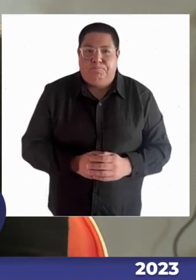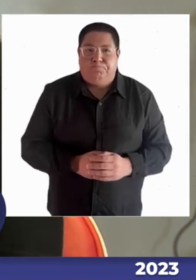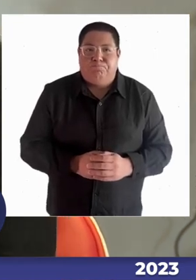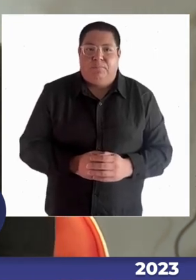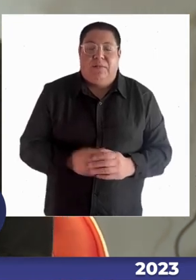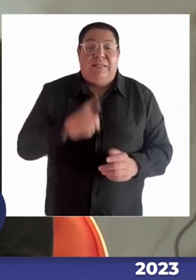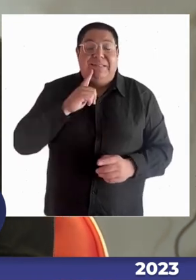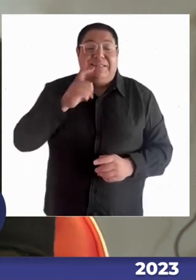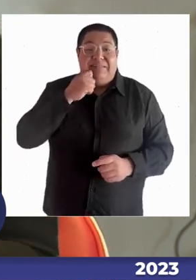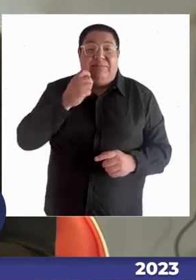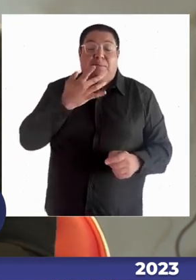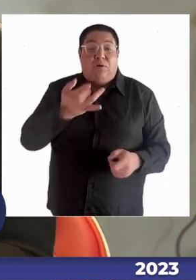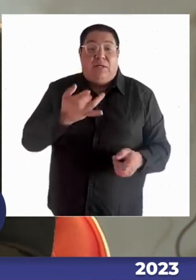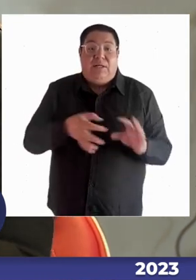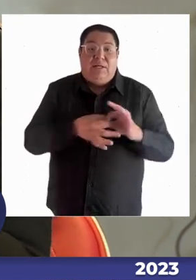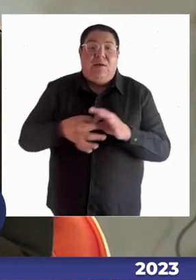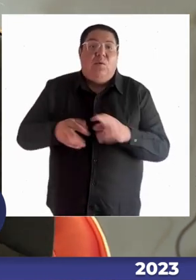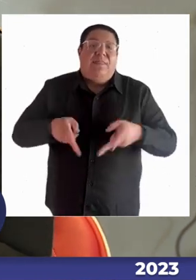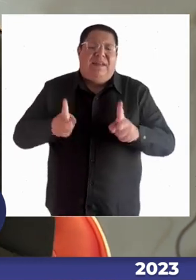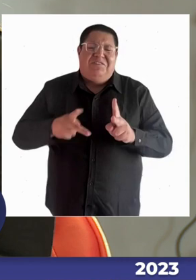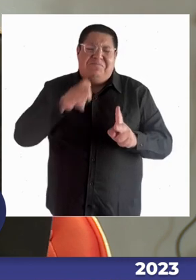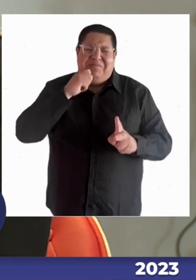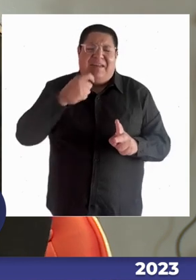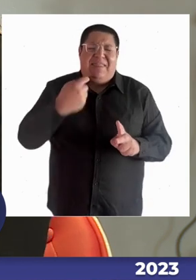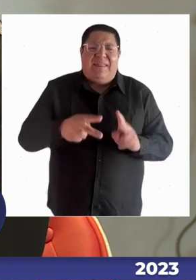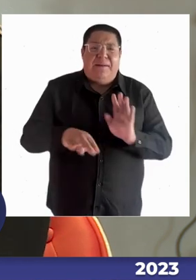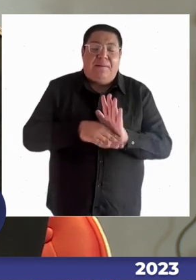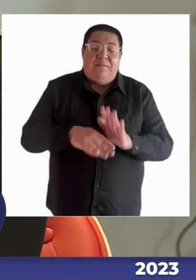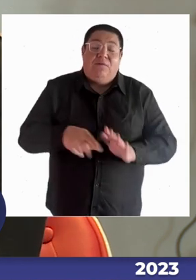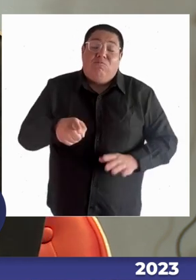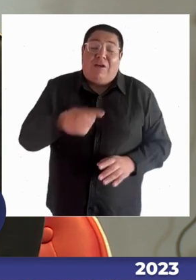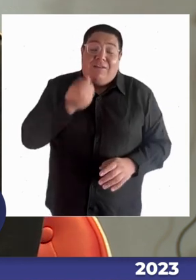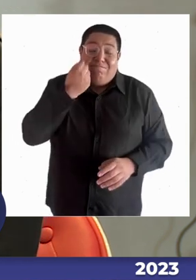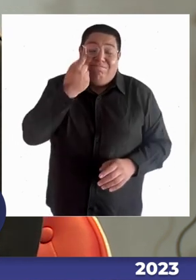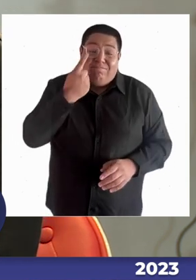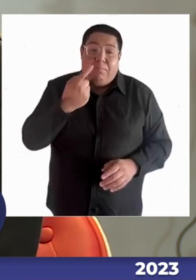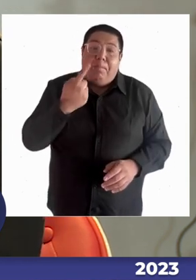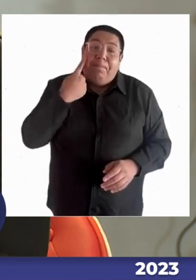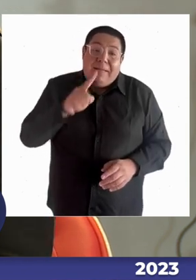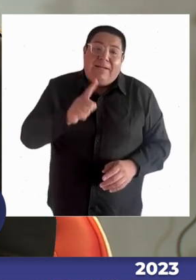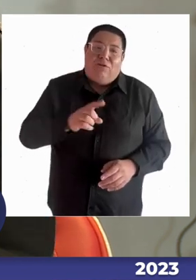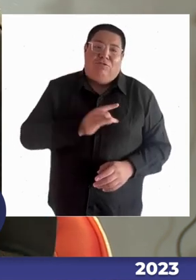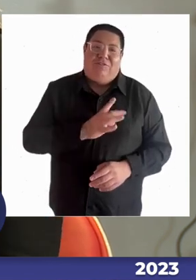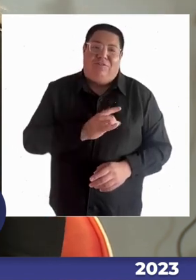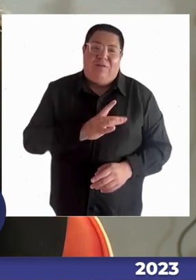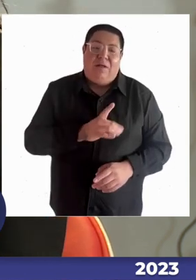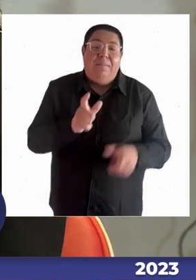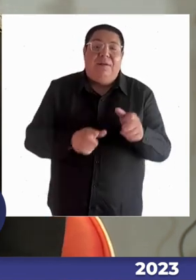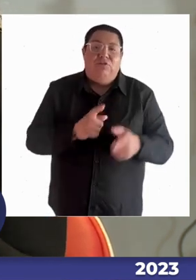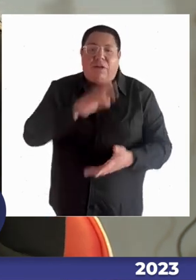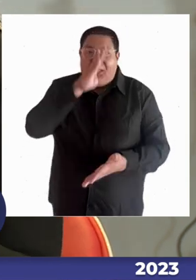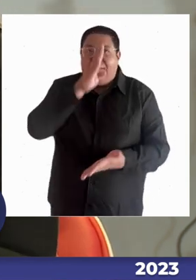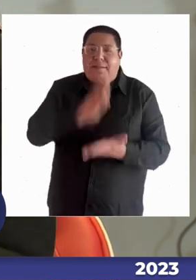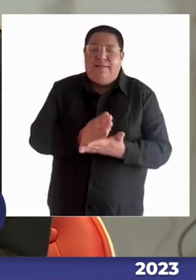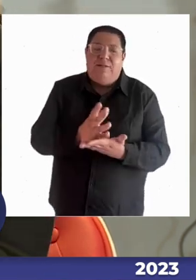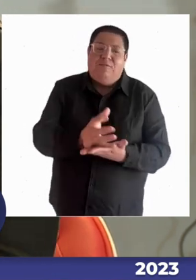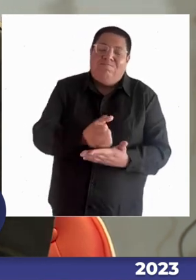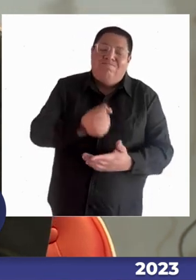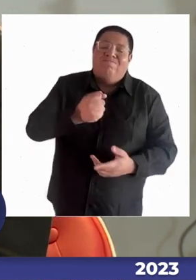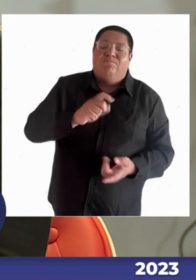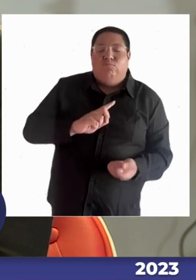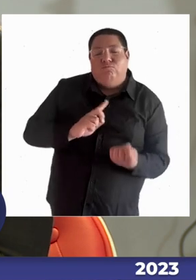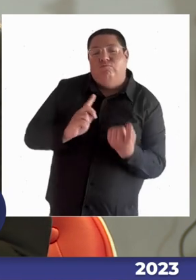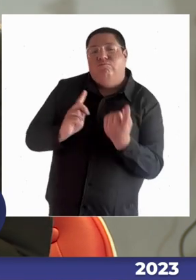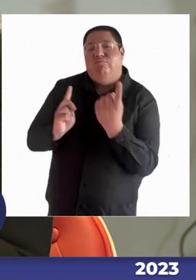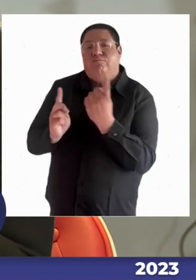lo mínimo y entendemos con dolor que muchas veces las familias toman estas definiciones de volver hacia la escuela especial porque hay